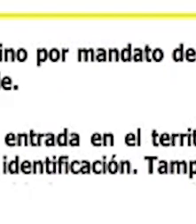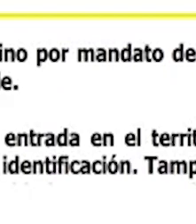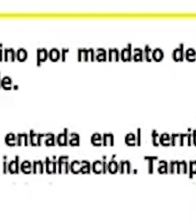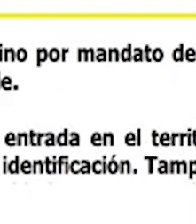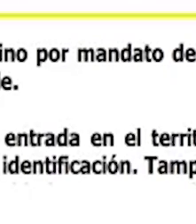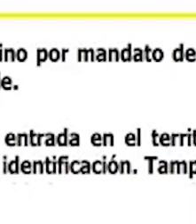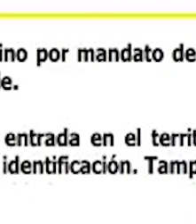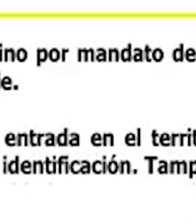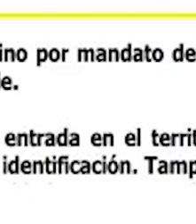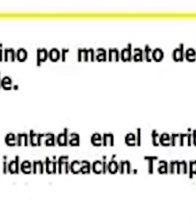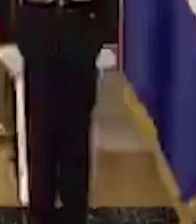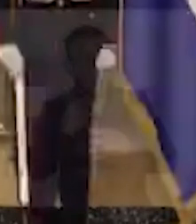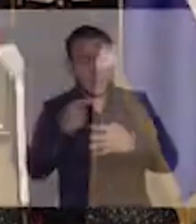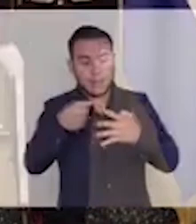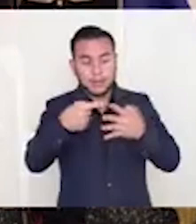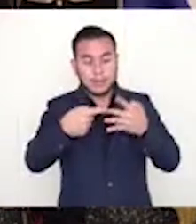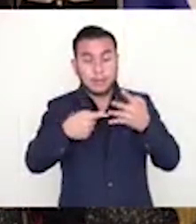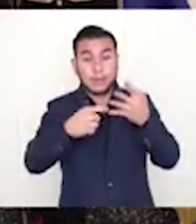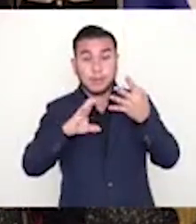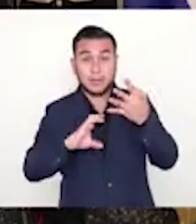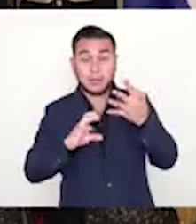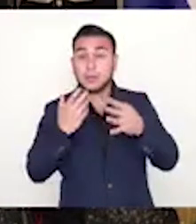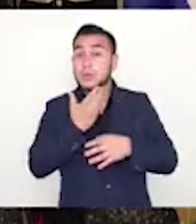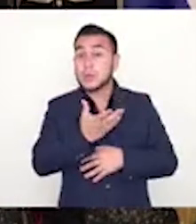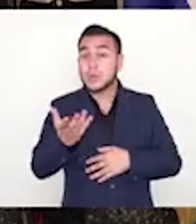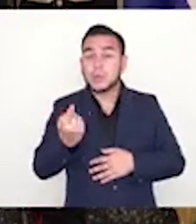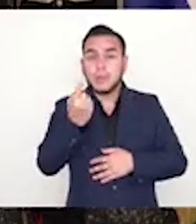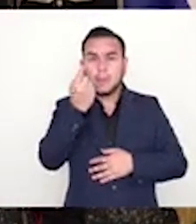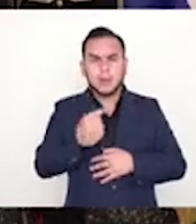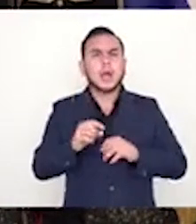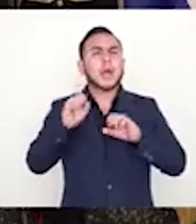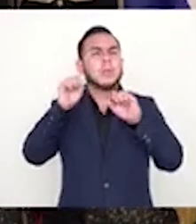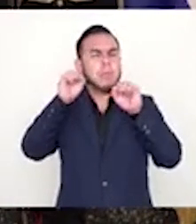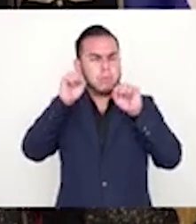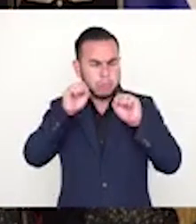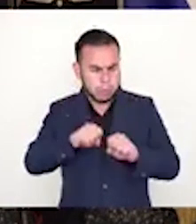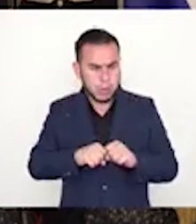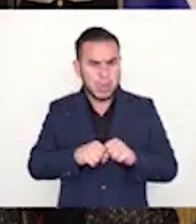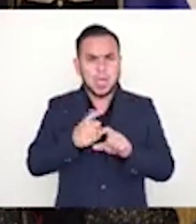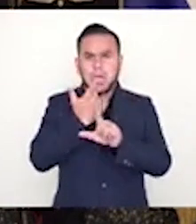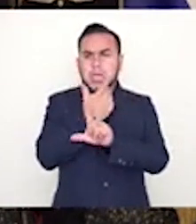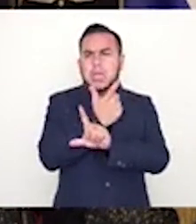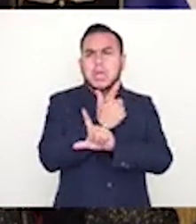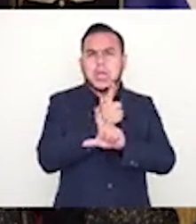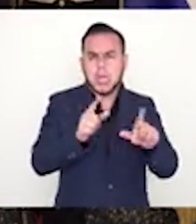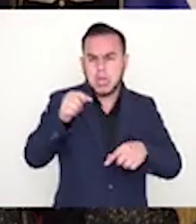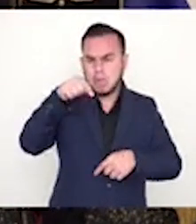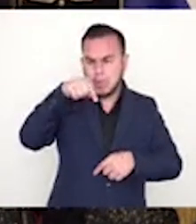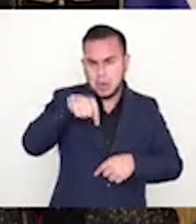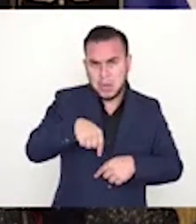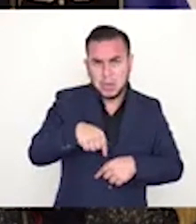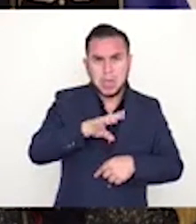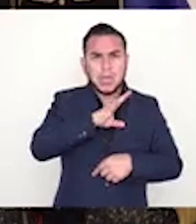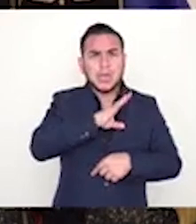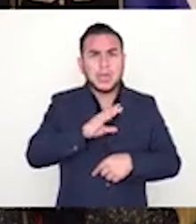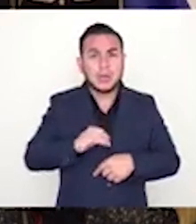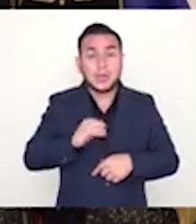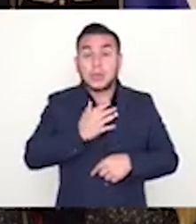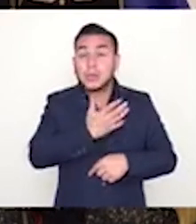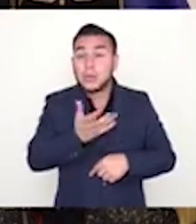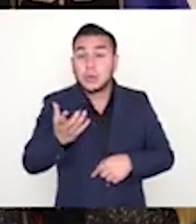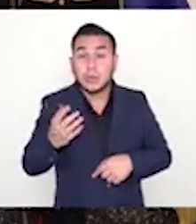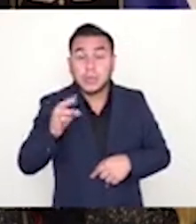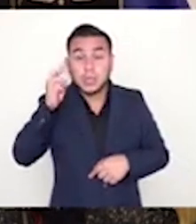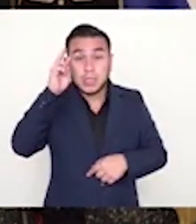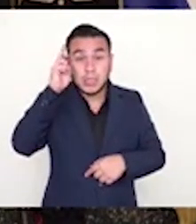¿Ok? ¿Qué dice la Constitución? Que toda persona, todos, quiere decir salvadoreños, no salvadoreños, extranjeros,